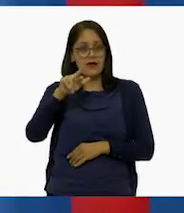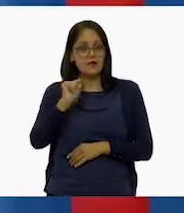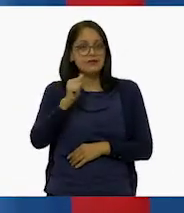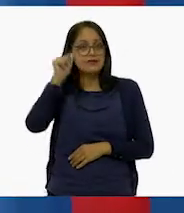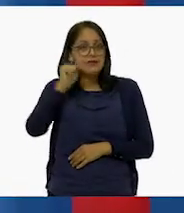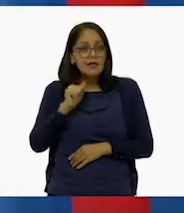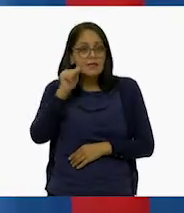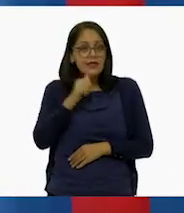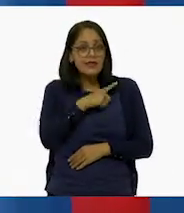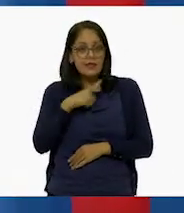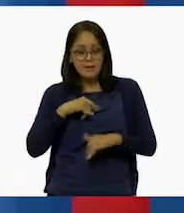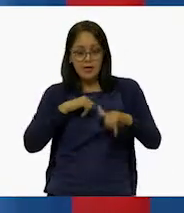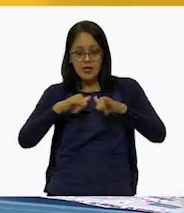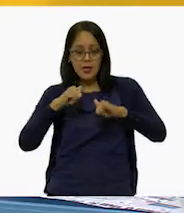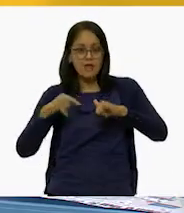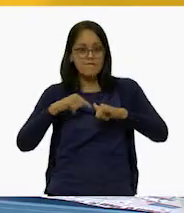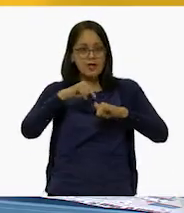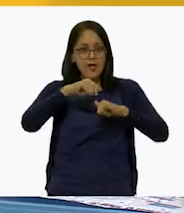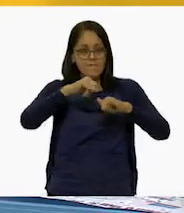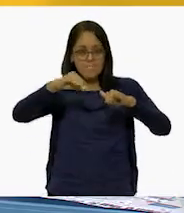georreferenciadas, Larisa.